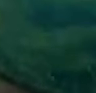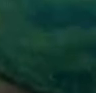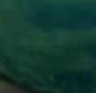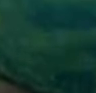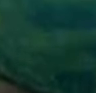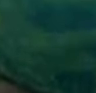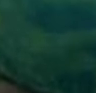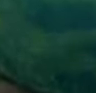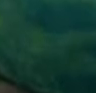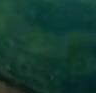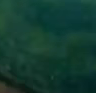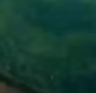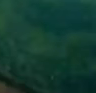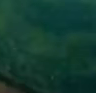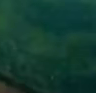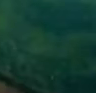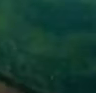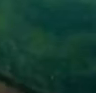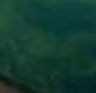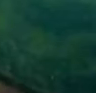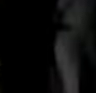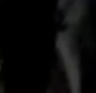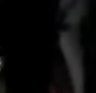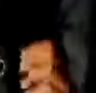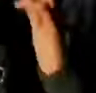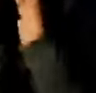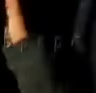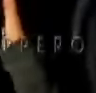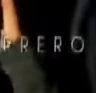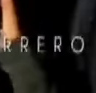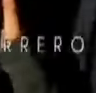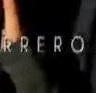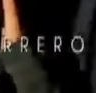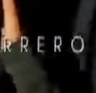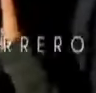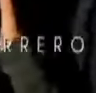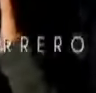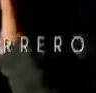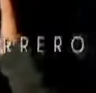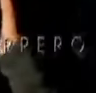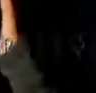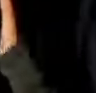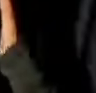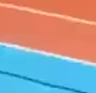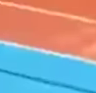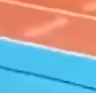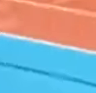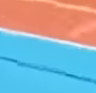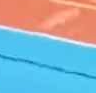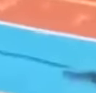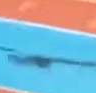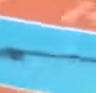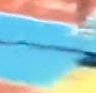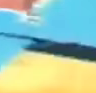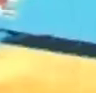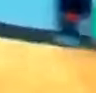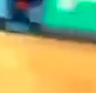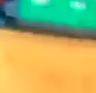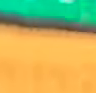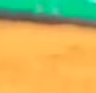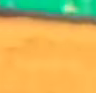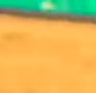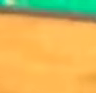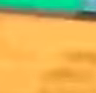nos muestran la grandeza de esta tierra con una historia inmensa de fuerza y